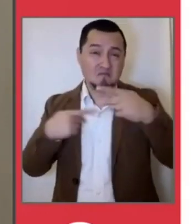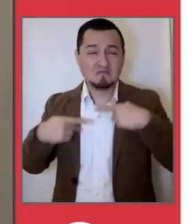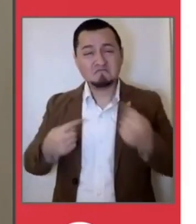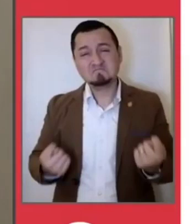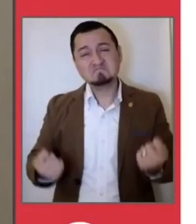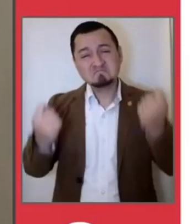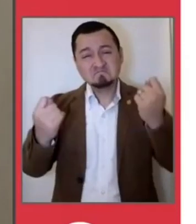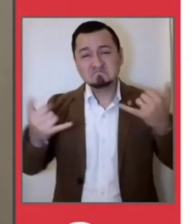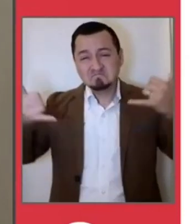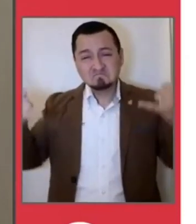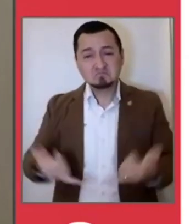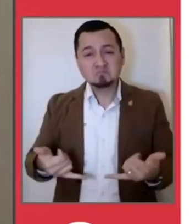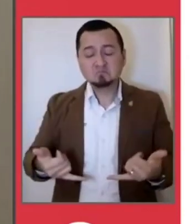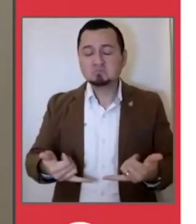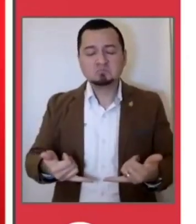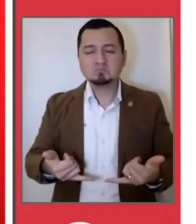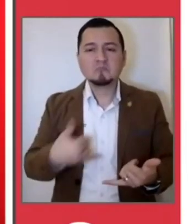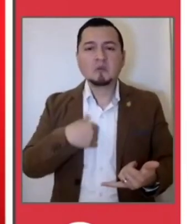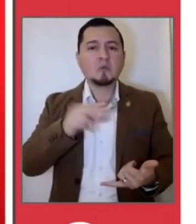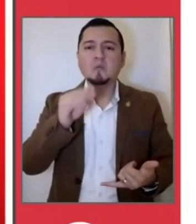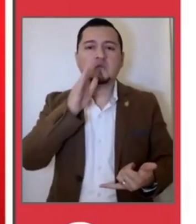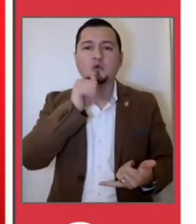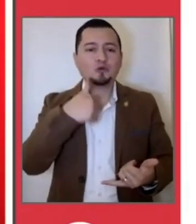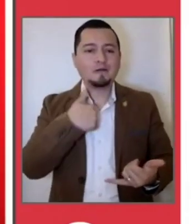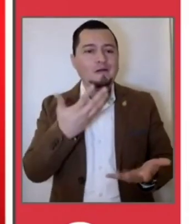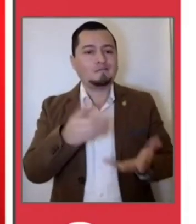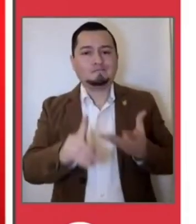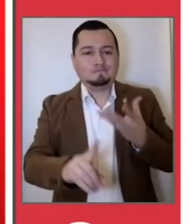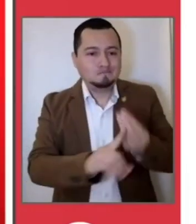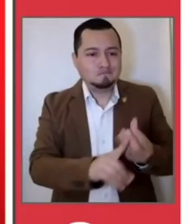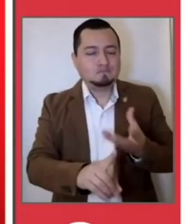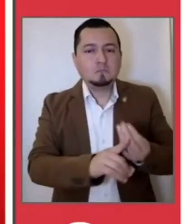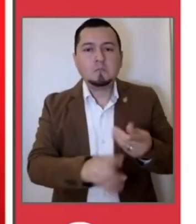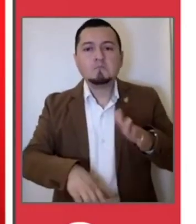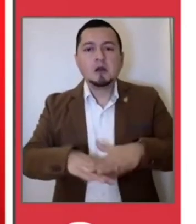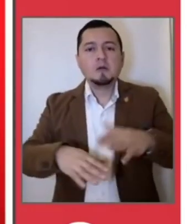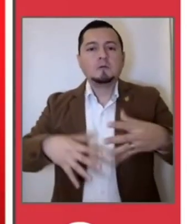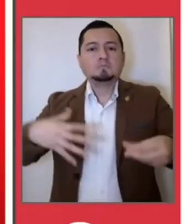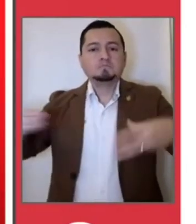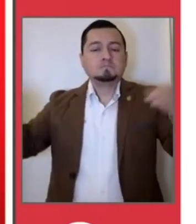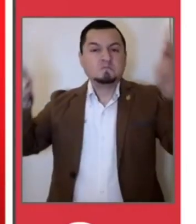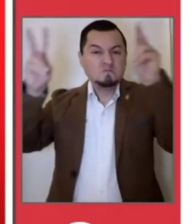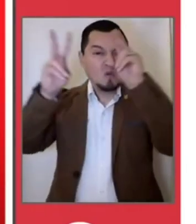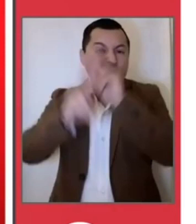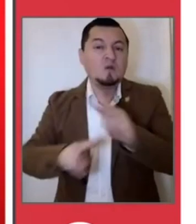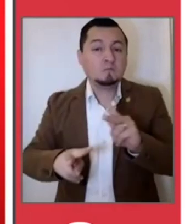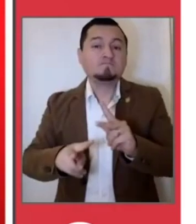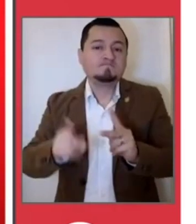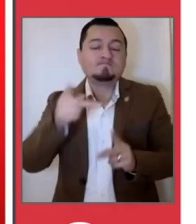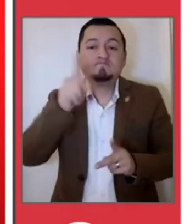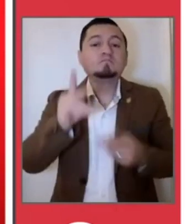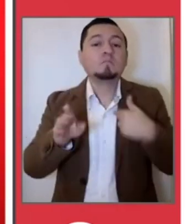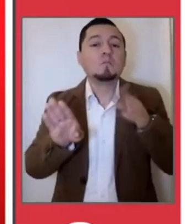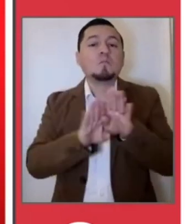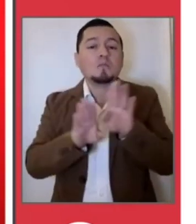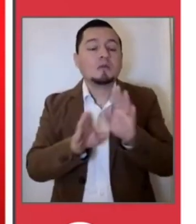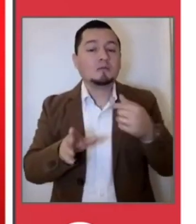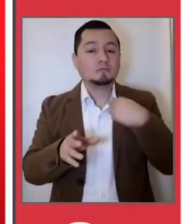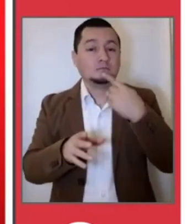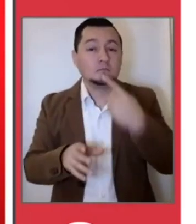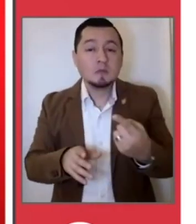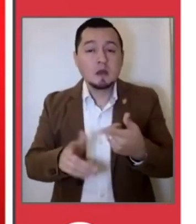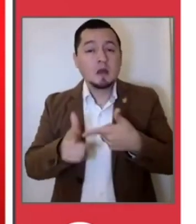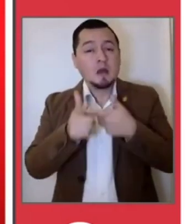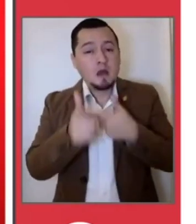Ayúdenos a seguir o a mantener la aplicación de las medidas de sanidad que hemos establecido y que hemos dicho hasta el